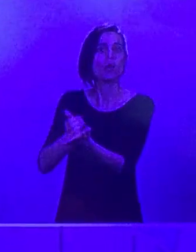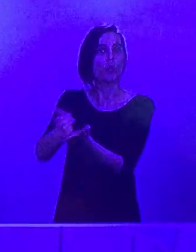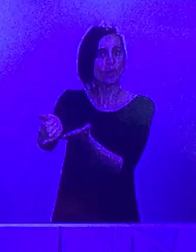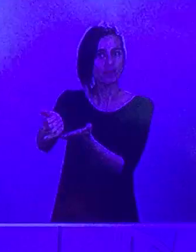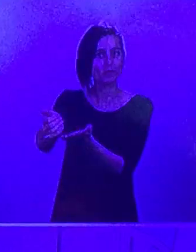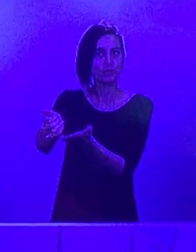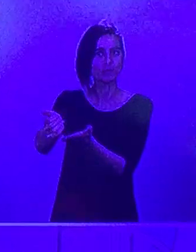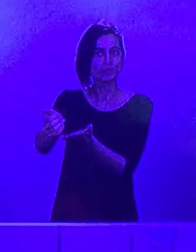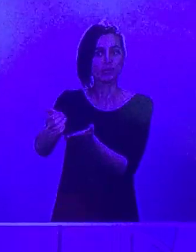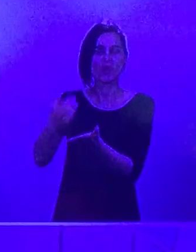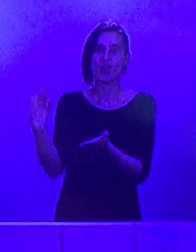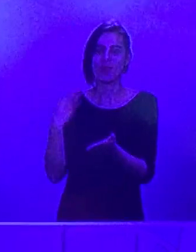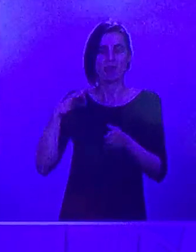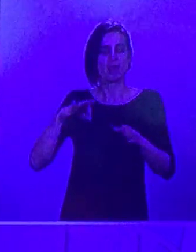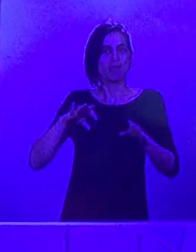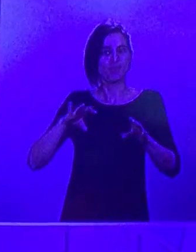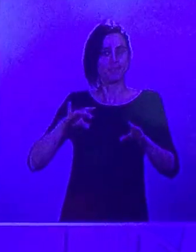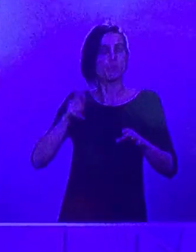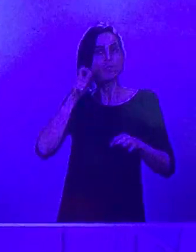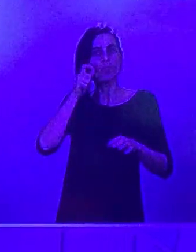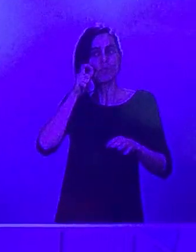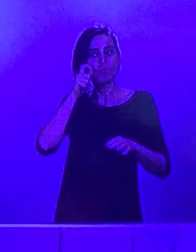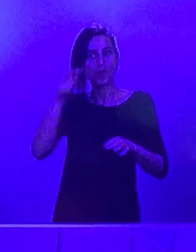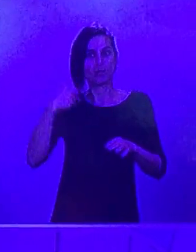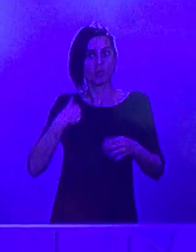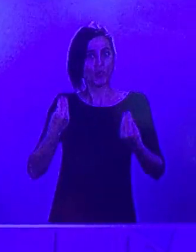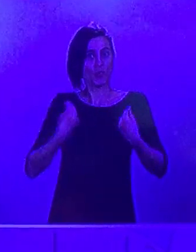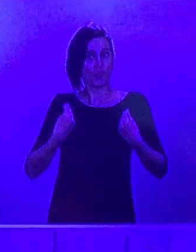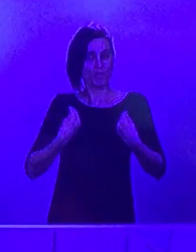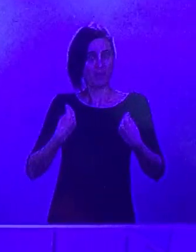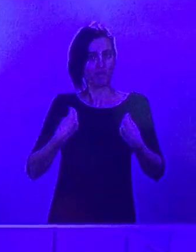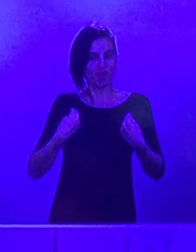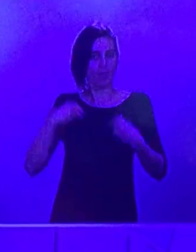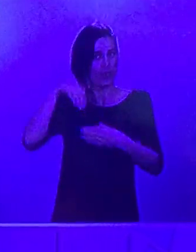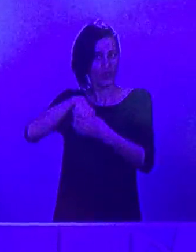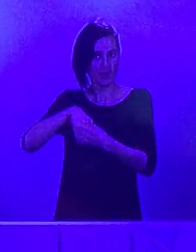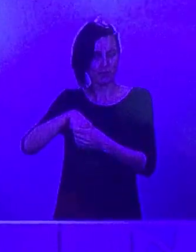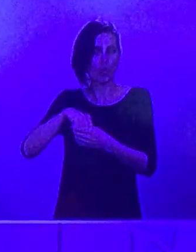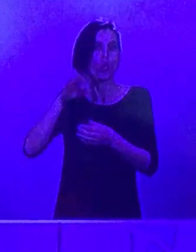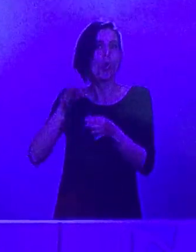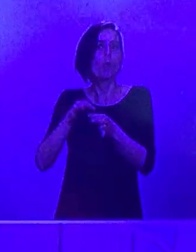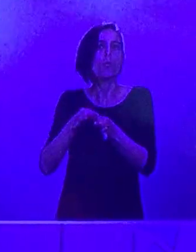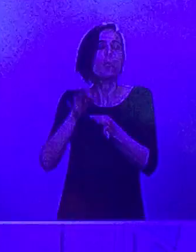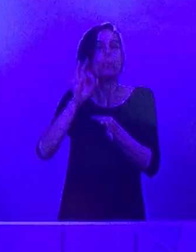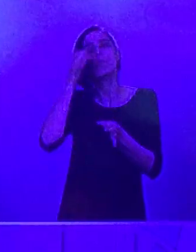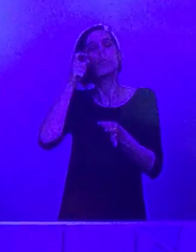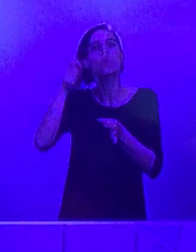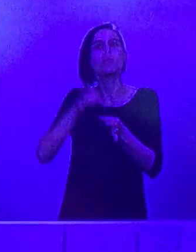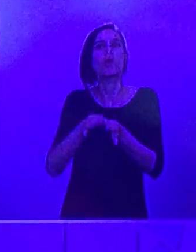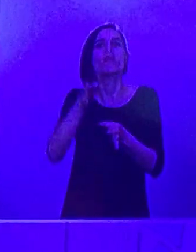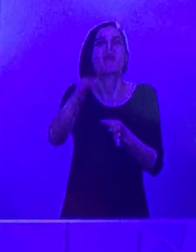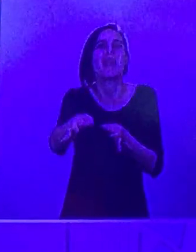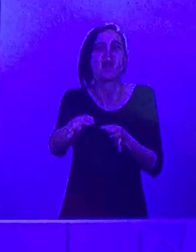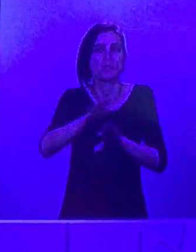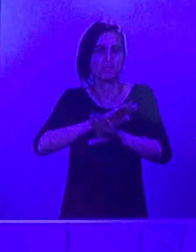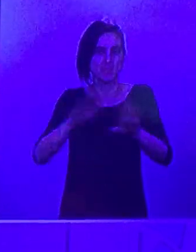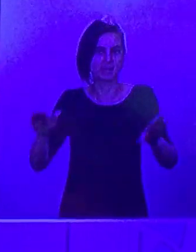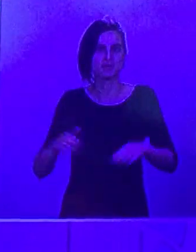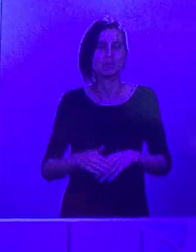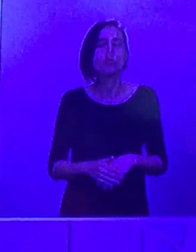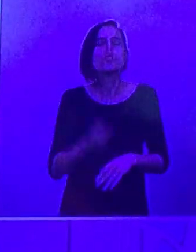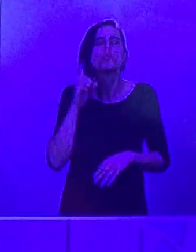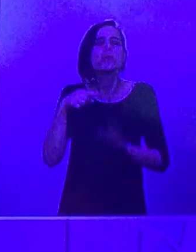término municipal al del domicilio o término municipal adyacente. Hay una excepción única para el caso de que se requiera